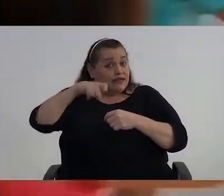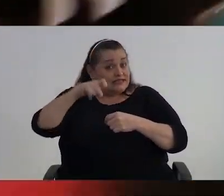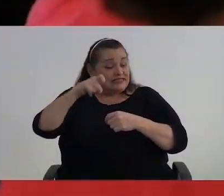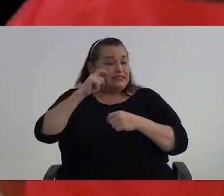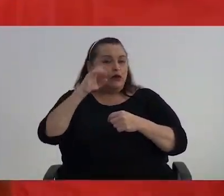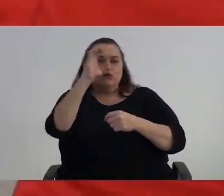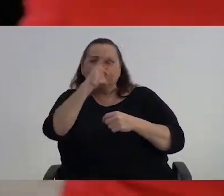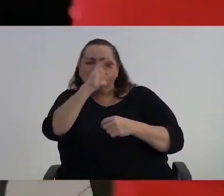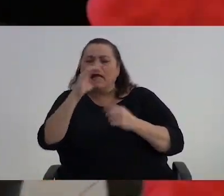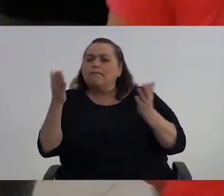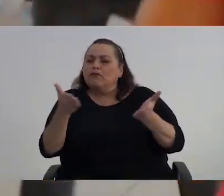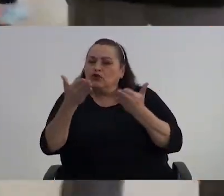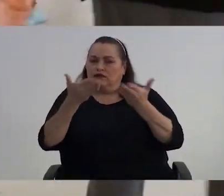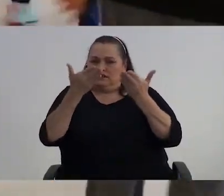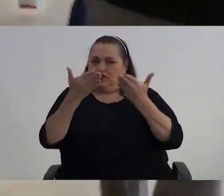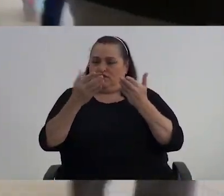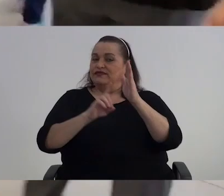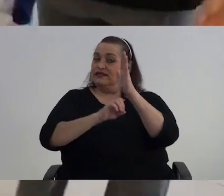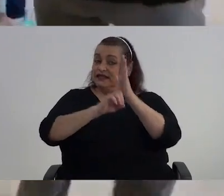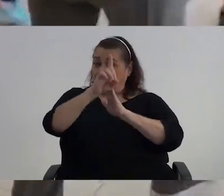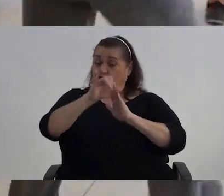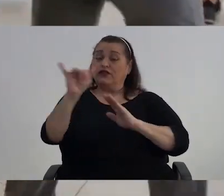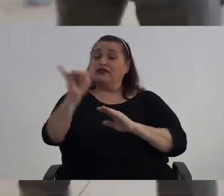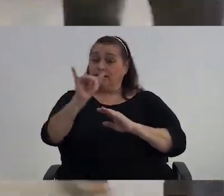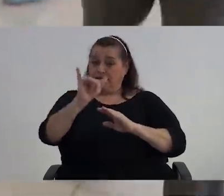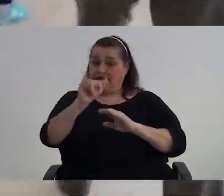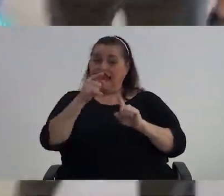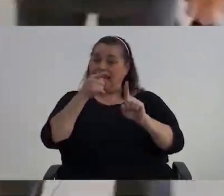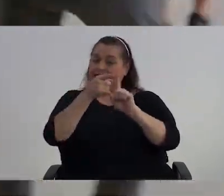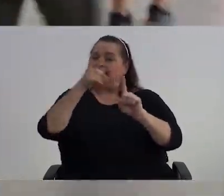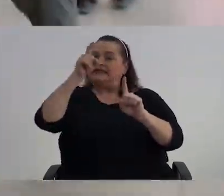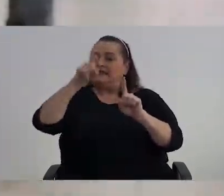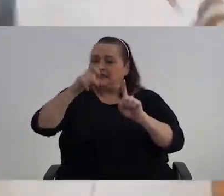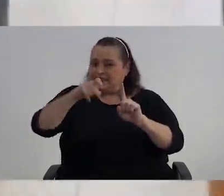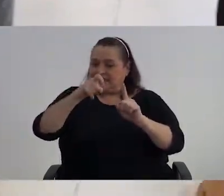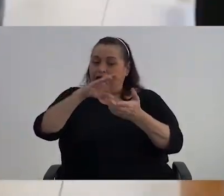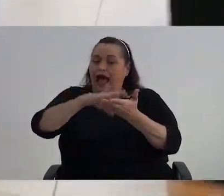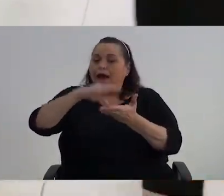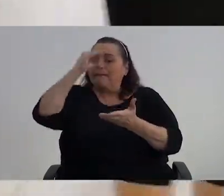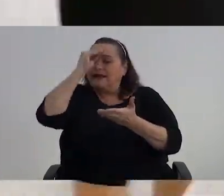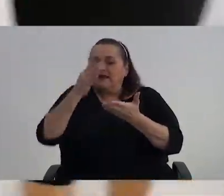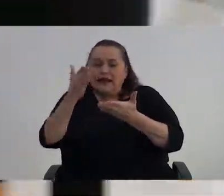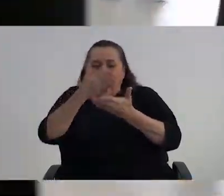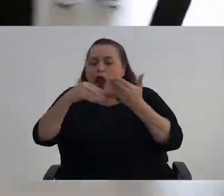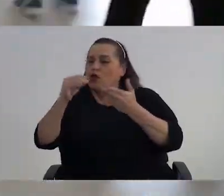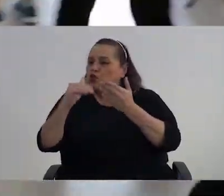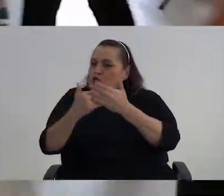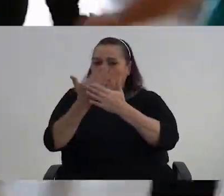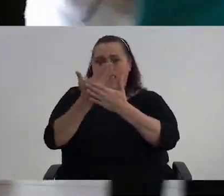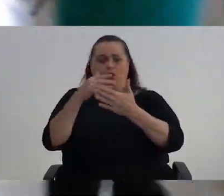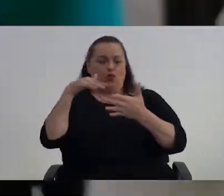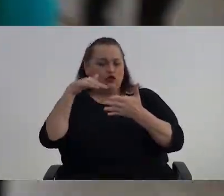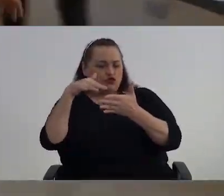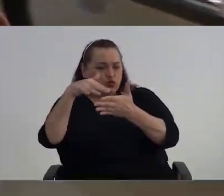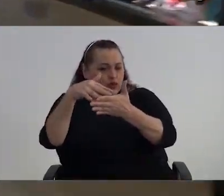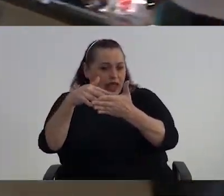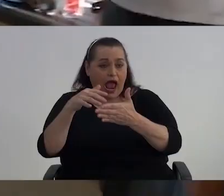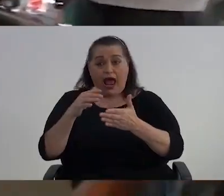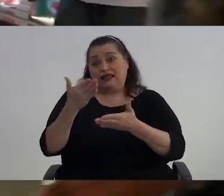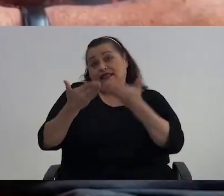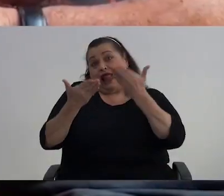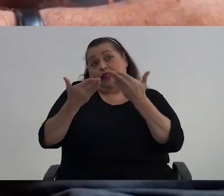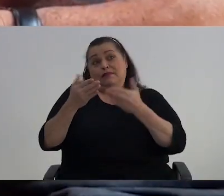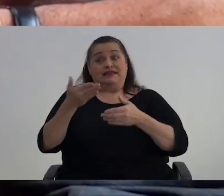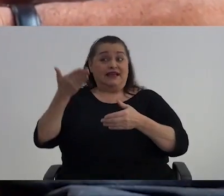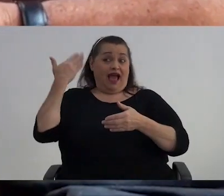Qué es lo que le motiva Pero también Desarrollar Esa necesidad Por aprender algo nuevo Estudiar algo Que tal vez En otro momento